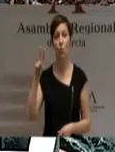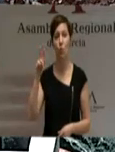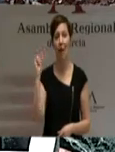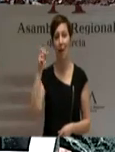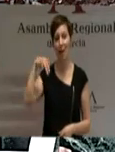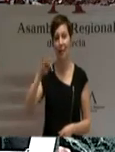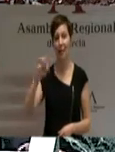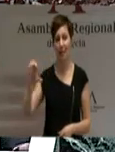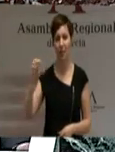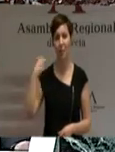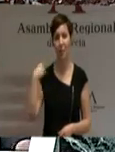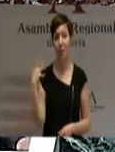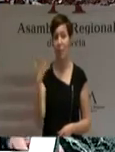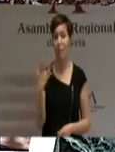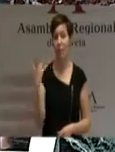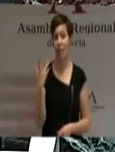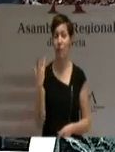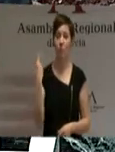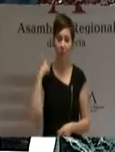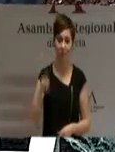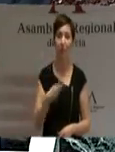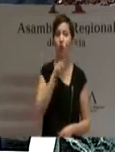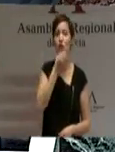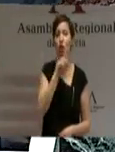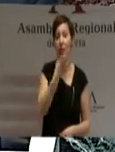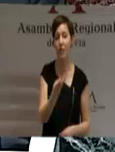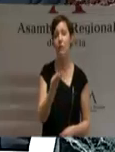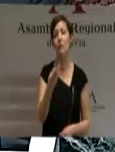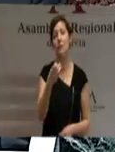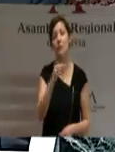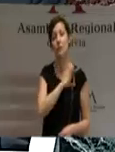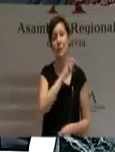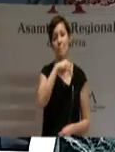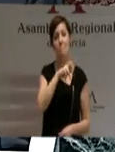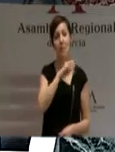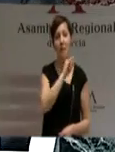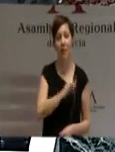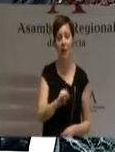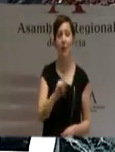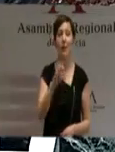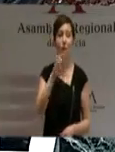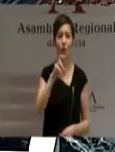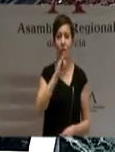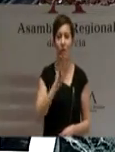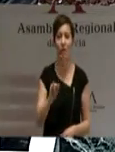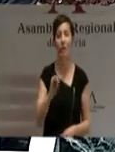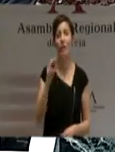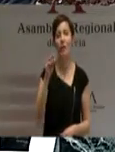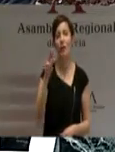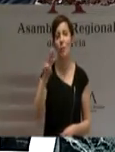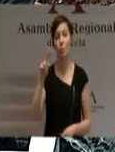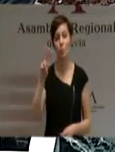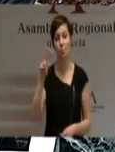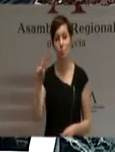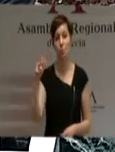del Grupo Parlamentario Socialista, María Antonia Martínez, Ramón Ortiz, Fulgencio Puche, Juan